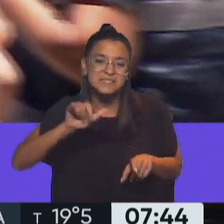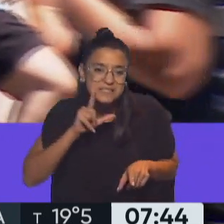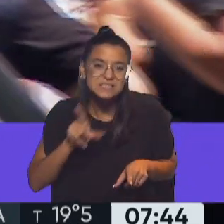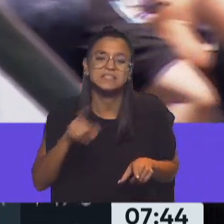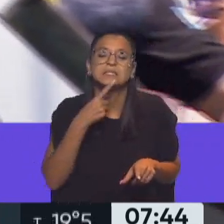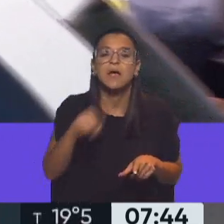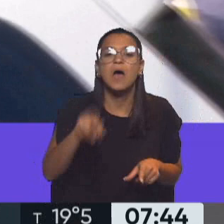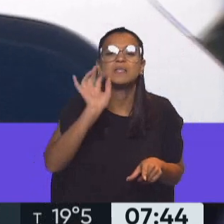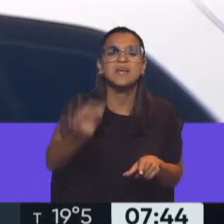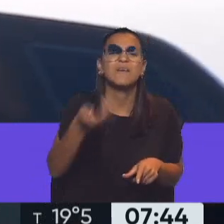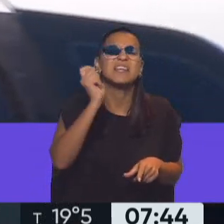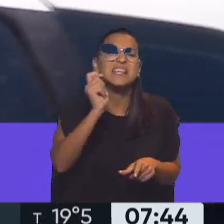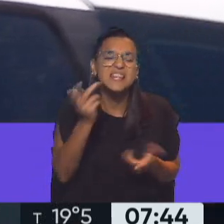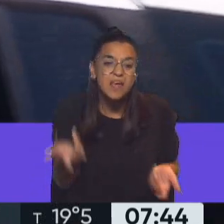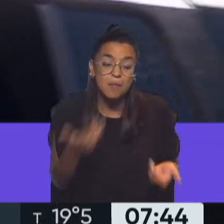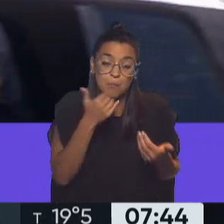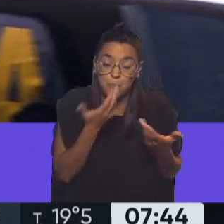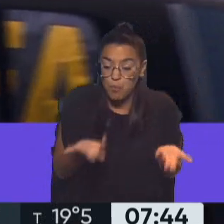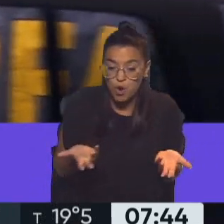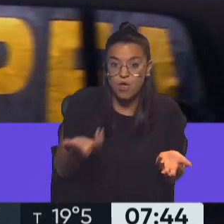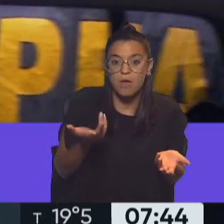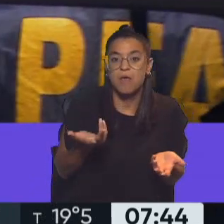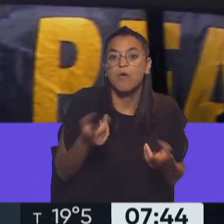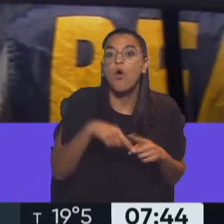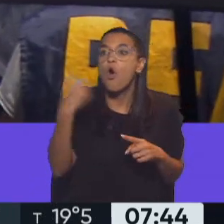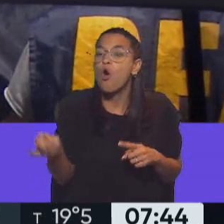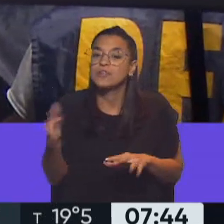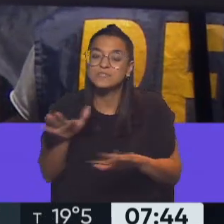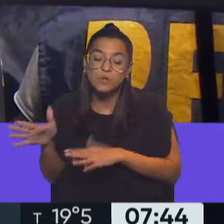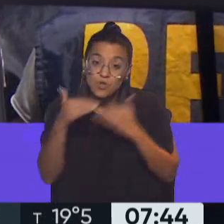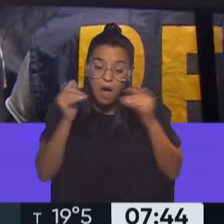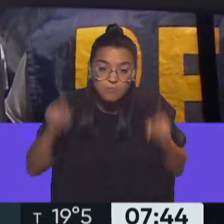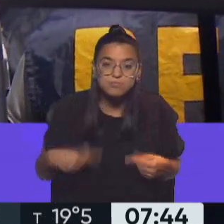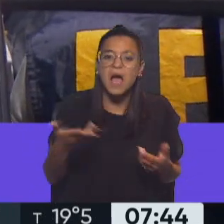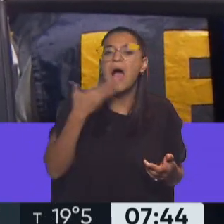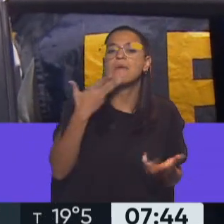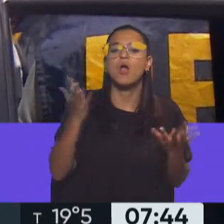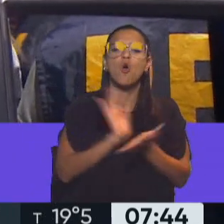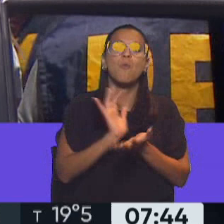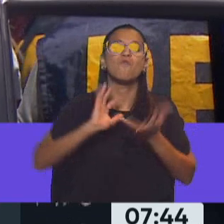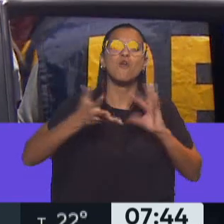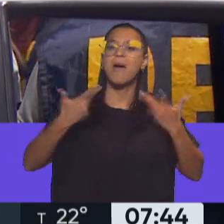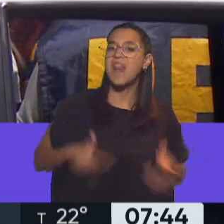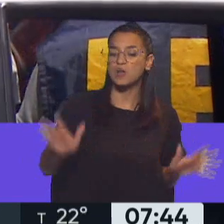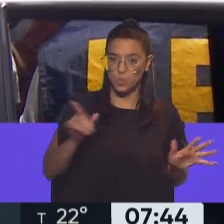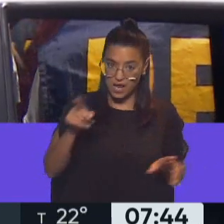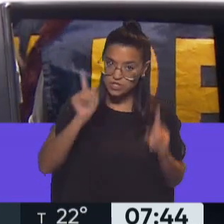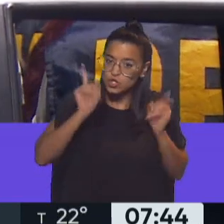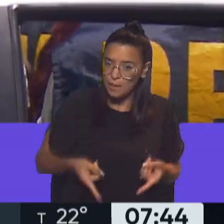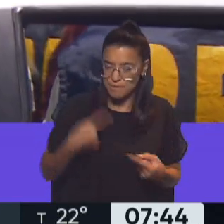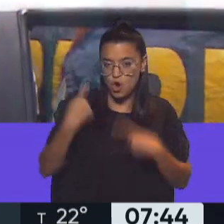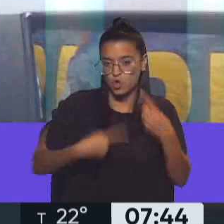Vaya a saber quién fue Palazzi, ¿no? Porque quizás Palazzi ha sido otro hecho. Lo habrán con mucha naturalidad. Y esto sí lo vamos a seguir